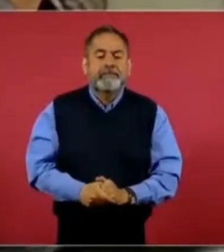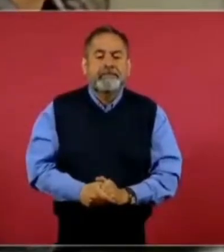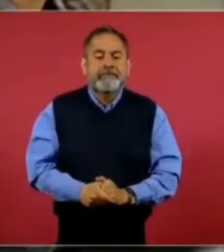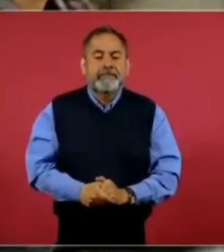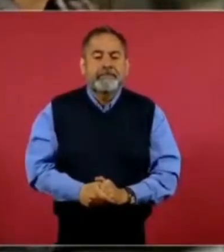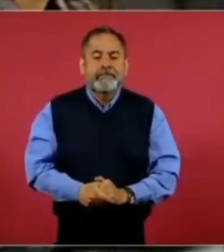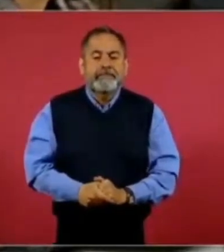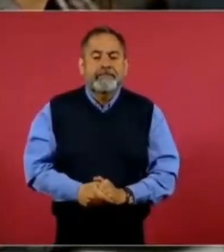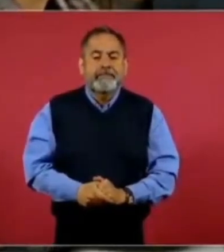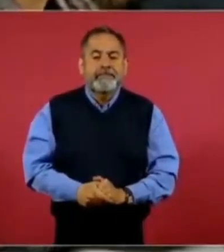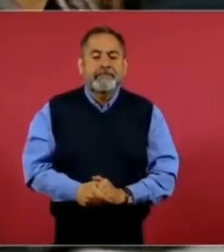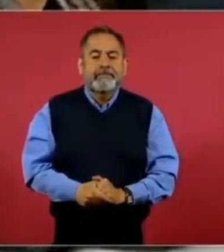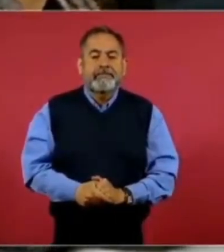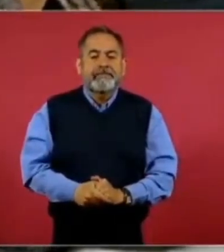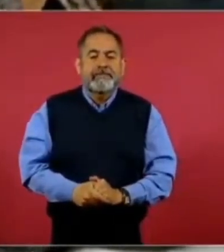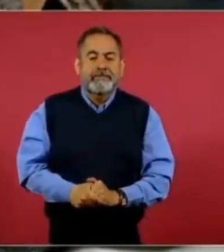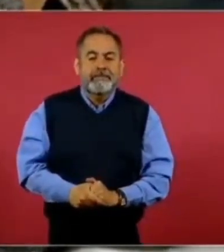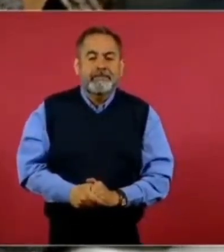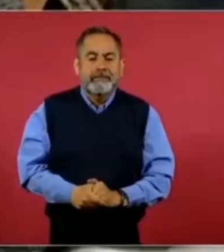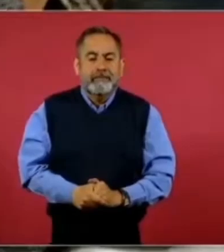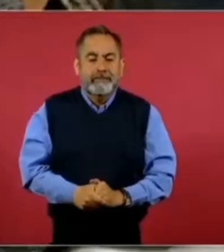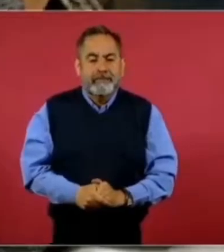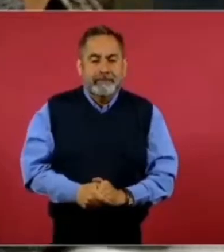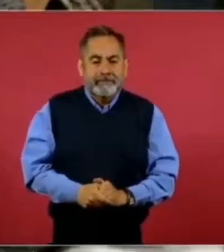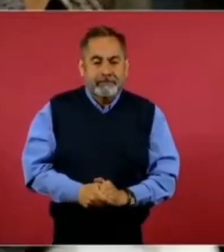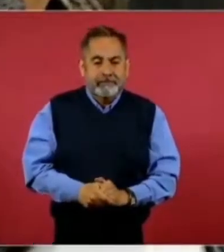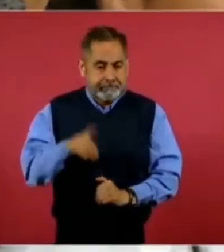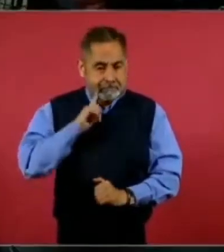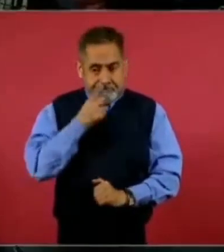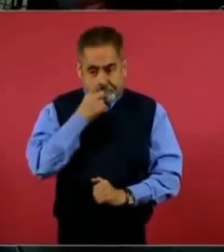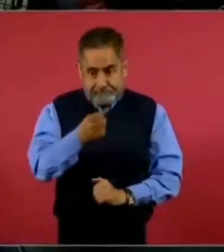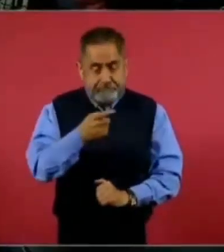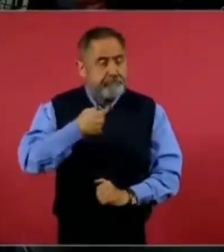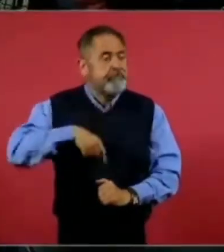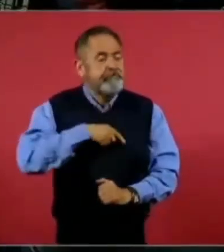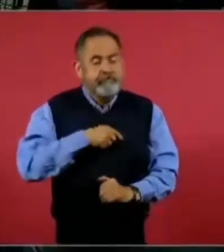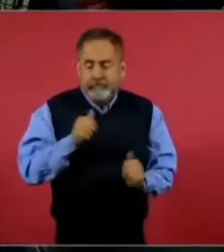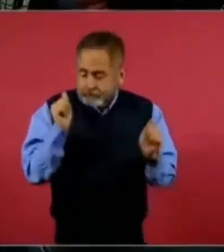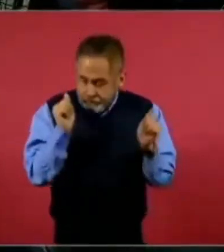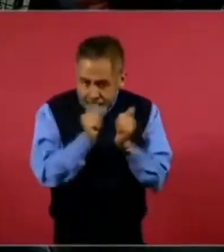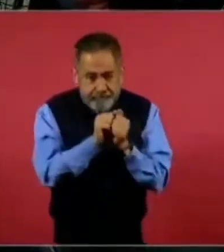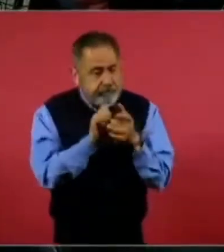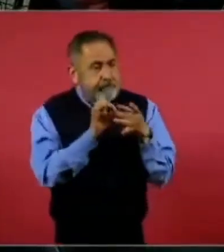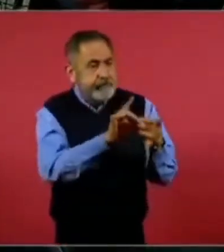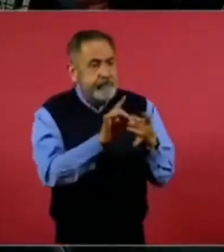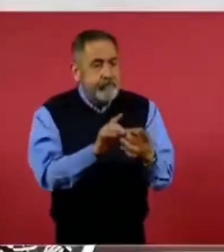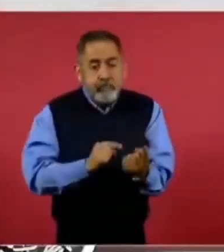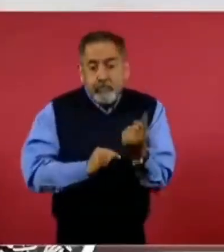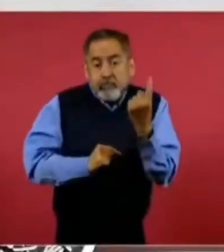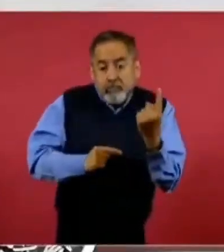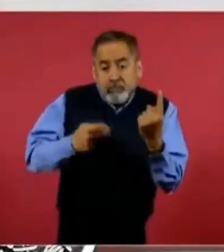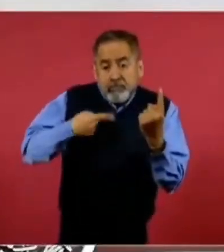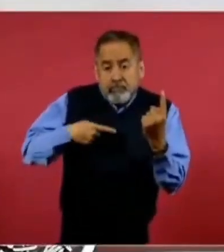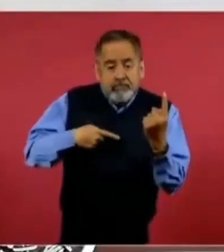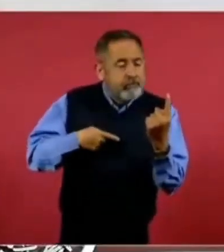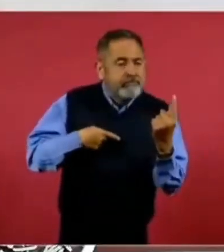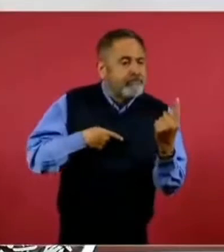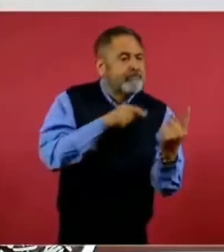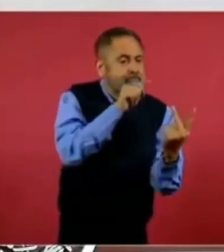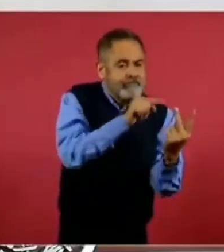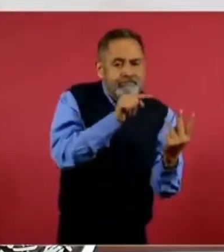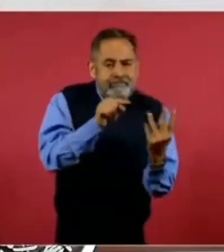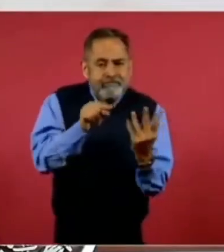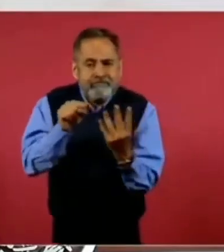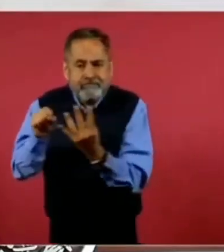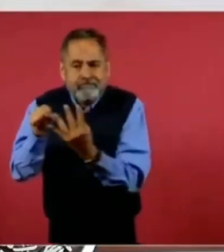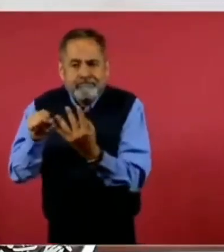no? Estamos con ellos, no solamente de una persona, estamos con ellos